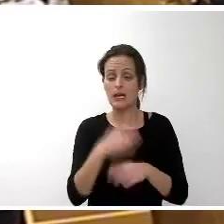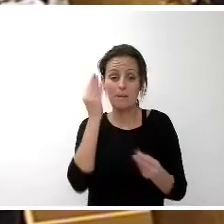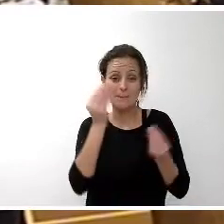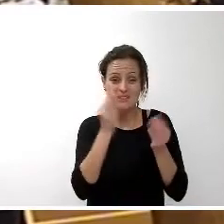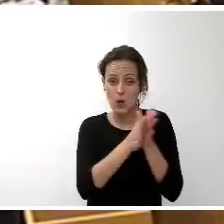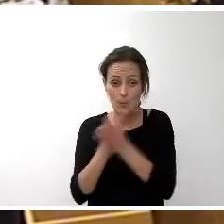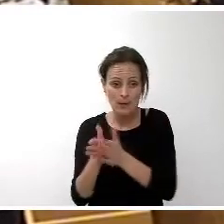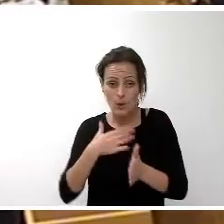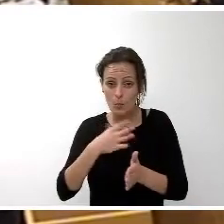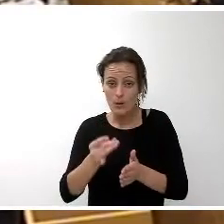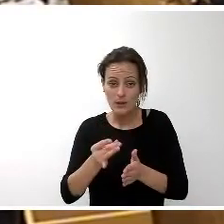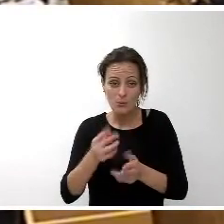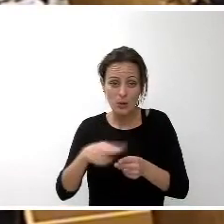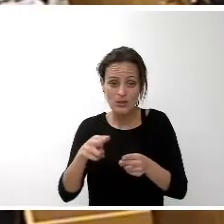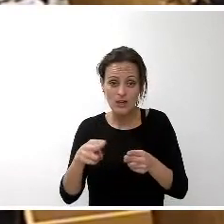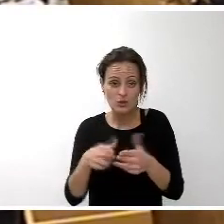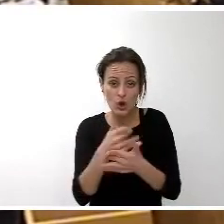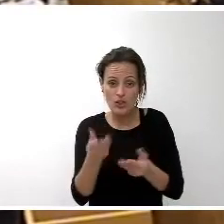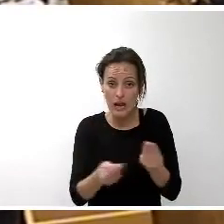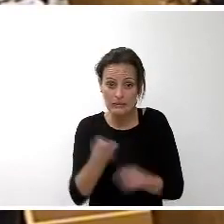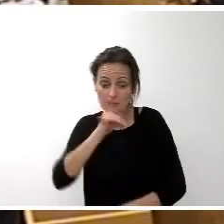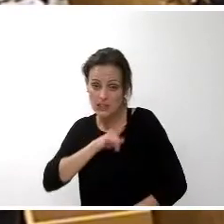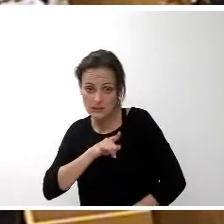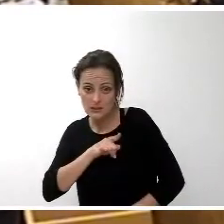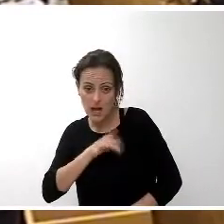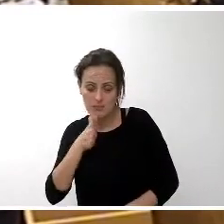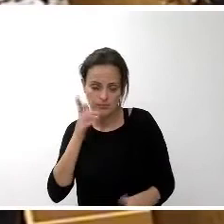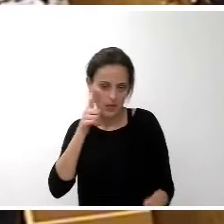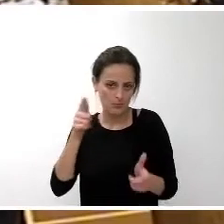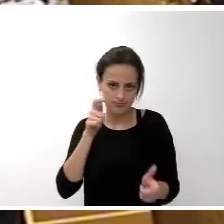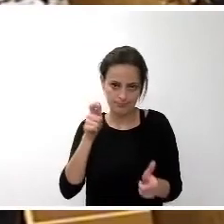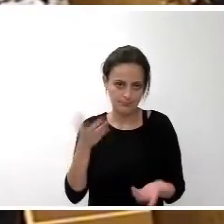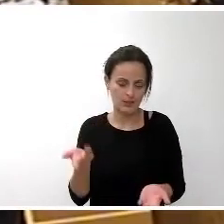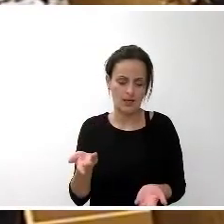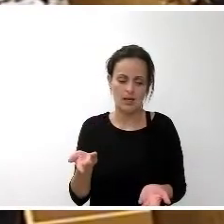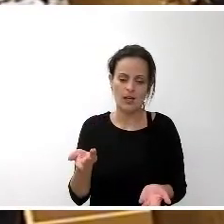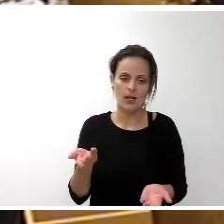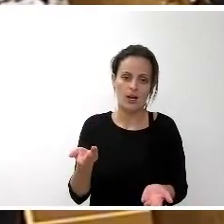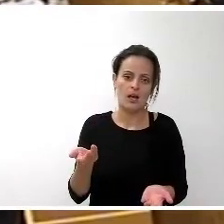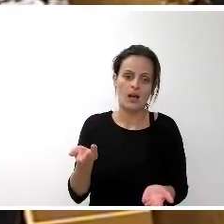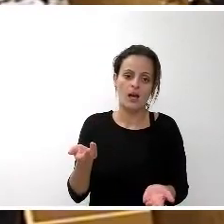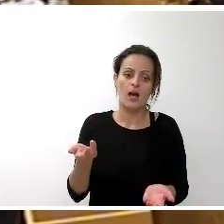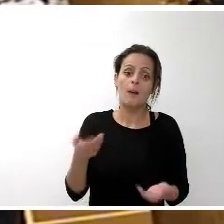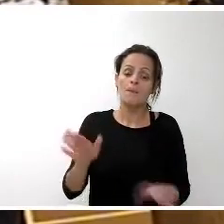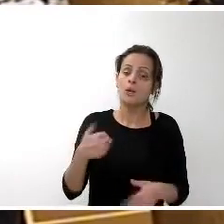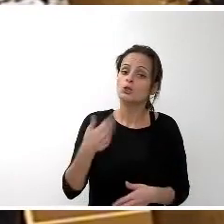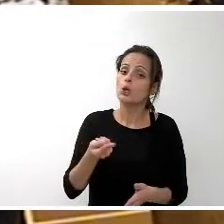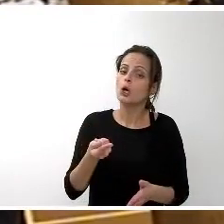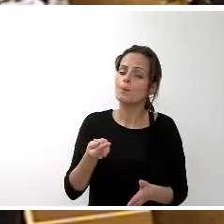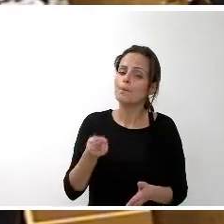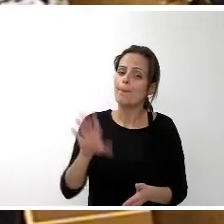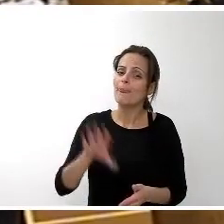política social es decir a mí me ha llamado muchísimo la atención esa situación pero yo sigo entendiendo